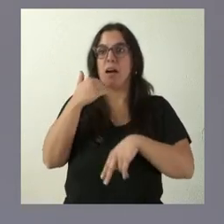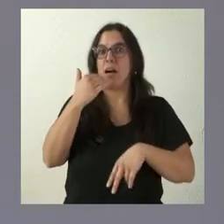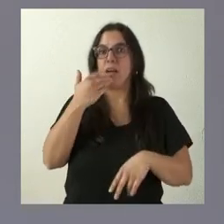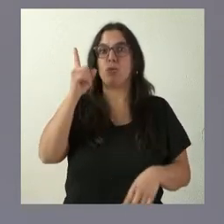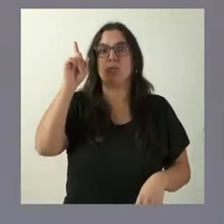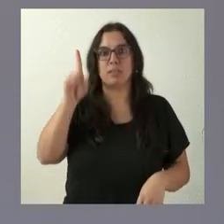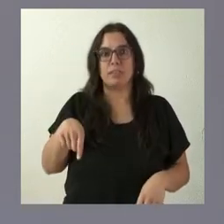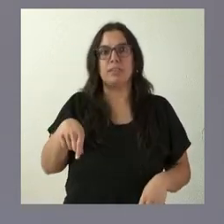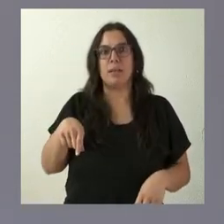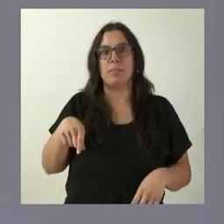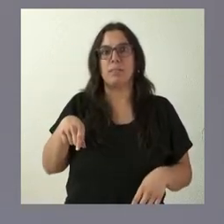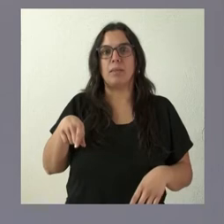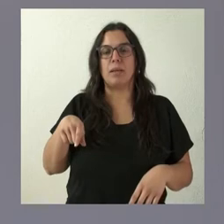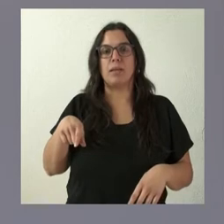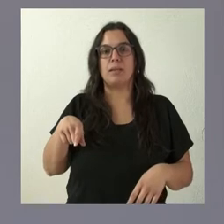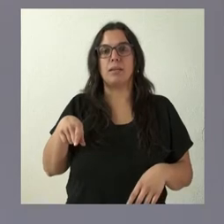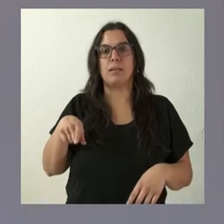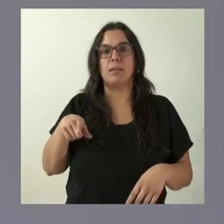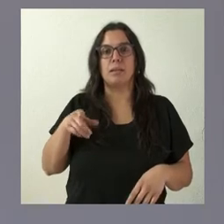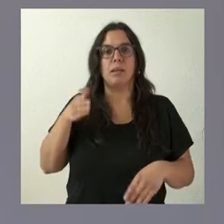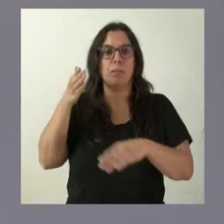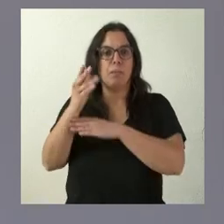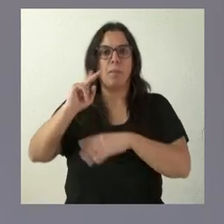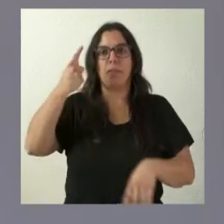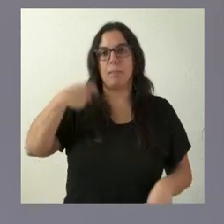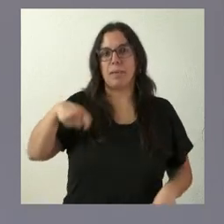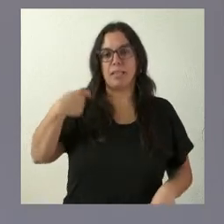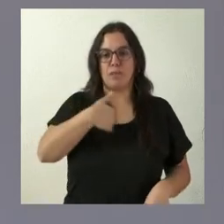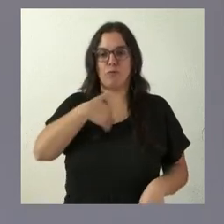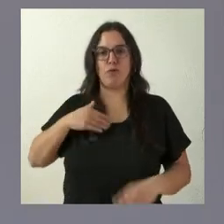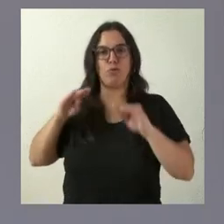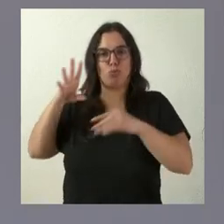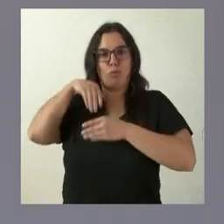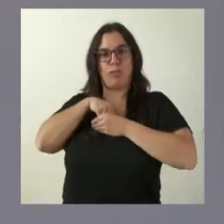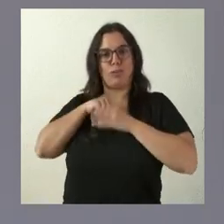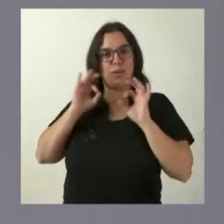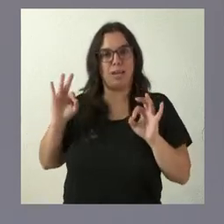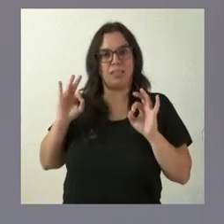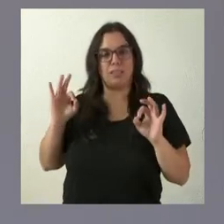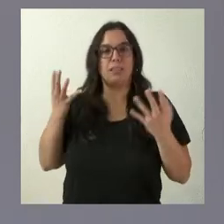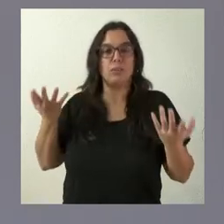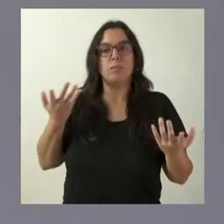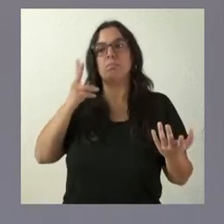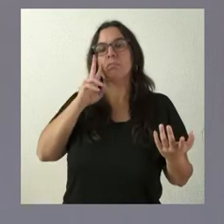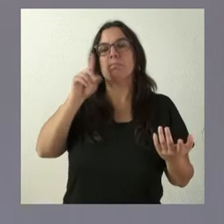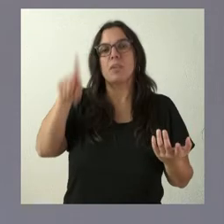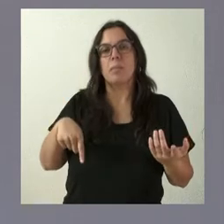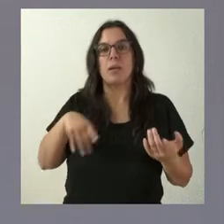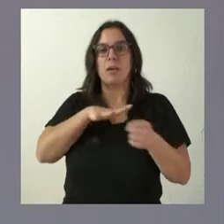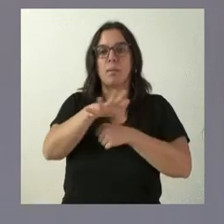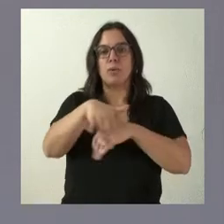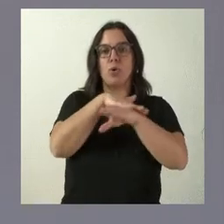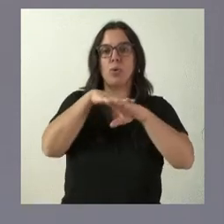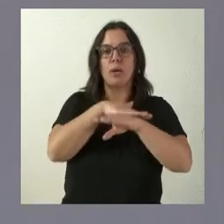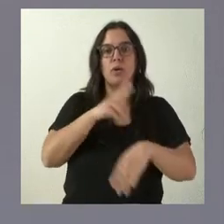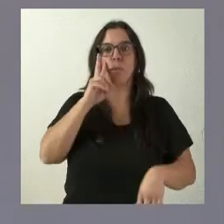acude el vicepresidente de la Junta, que es un cargo que él tiene. Y cuando vemos también en el ámbito del Gobierno, pues ven